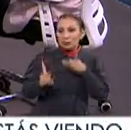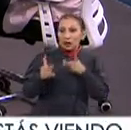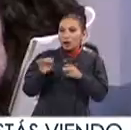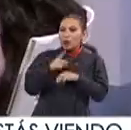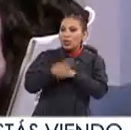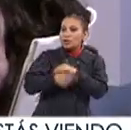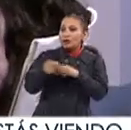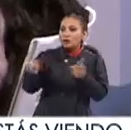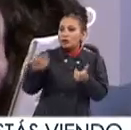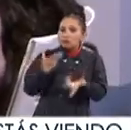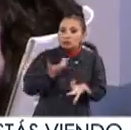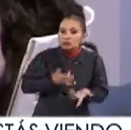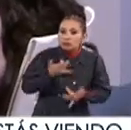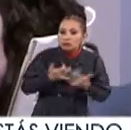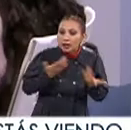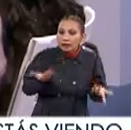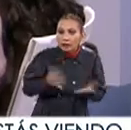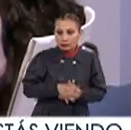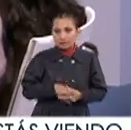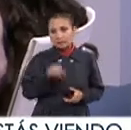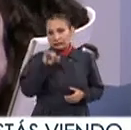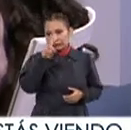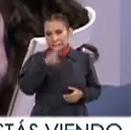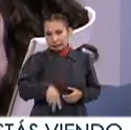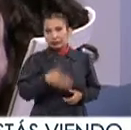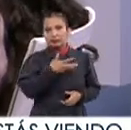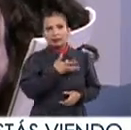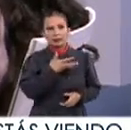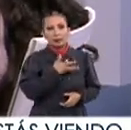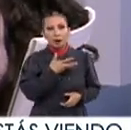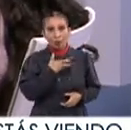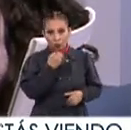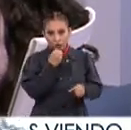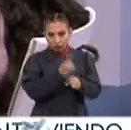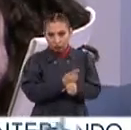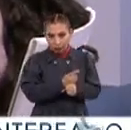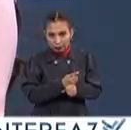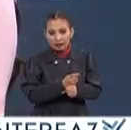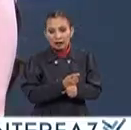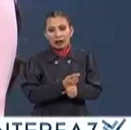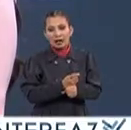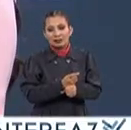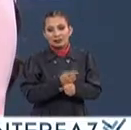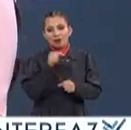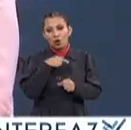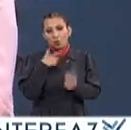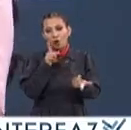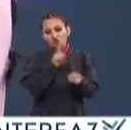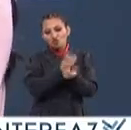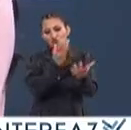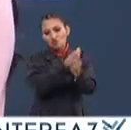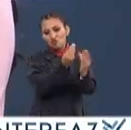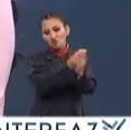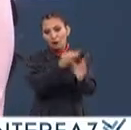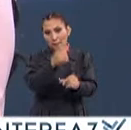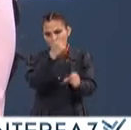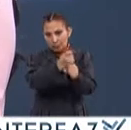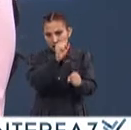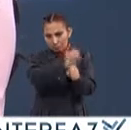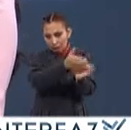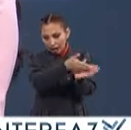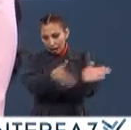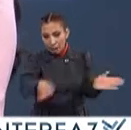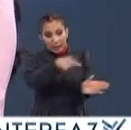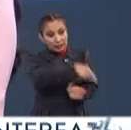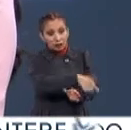¿Cómo fue la afectación a los jóvenes al respecto? Así es, así es, tuvimos la oportunidad de dar esta capacitación en la primera semana